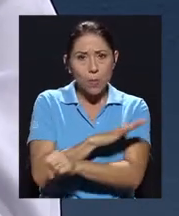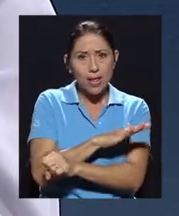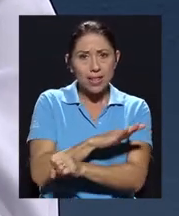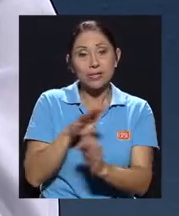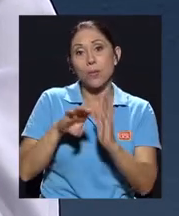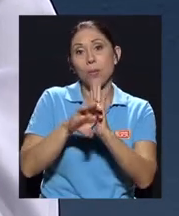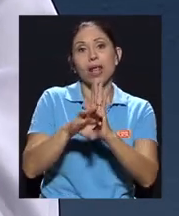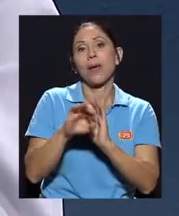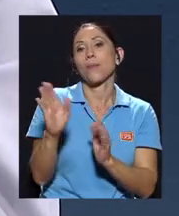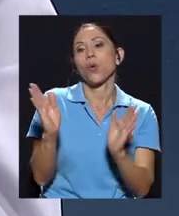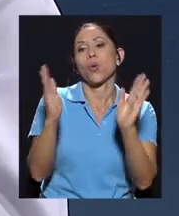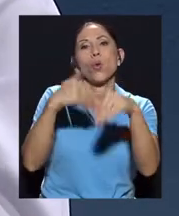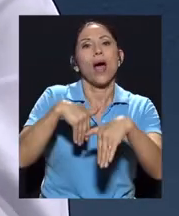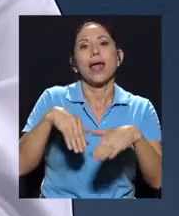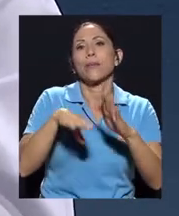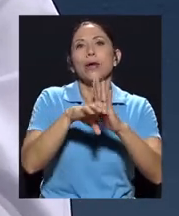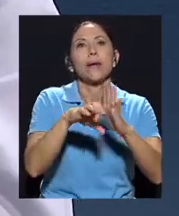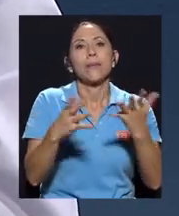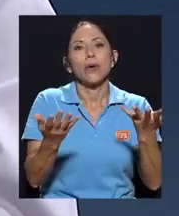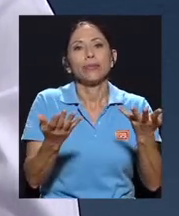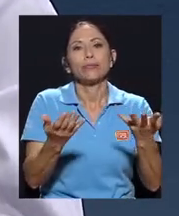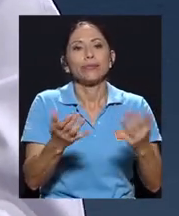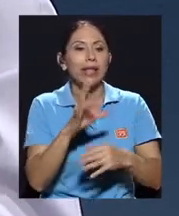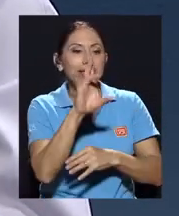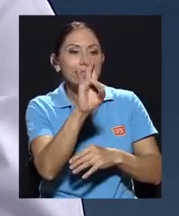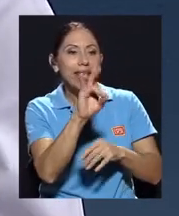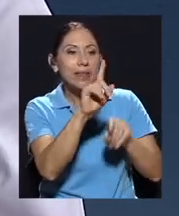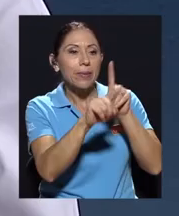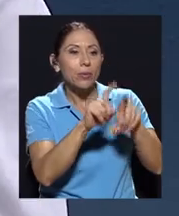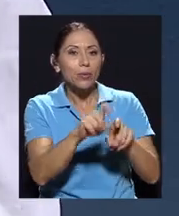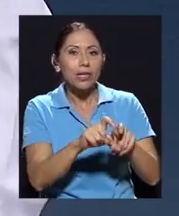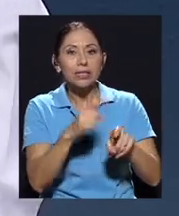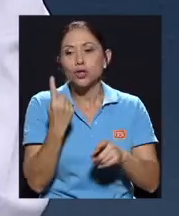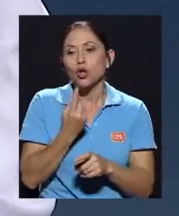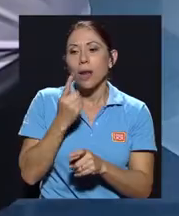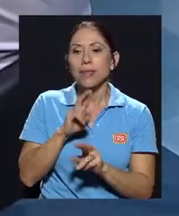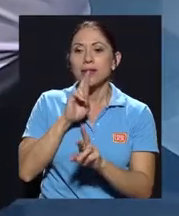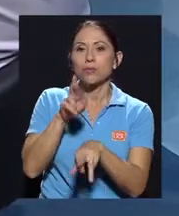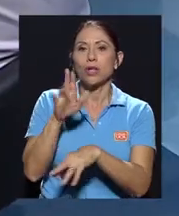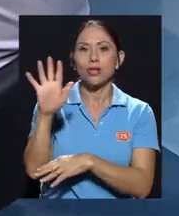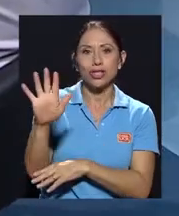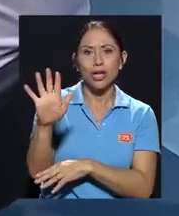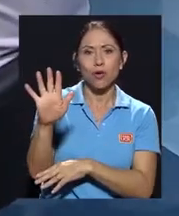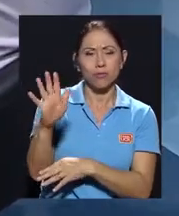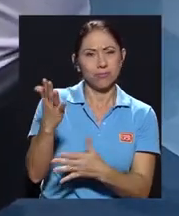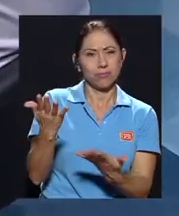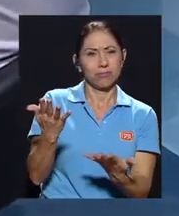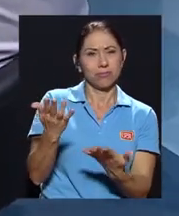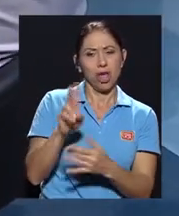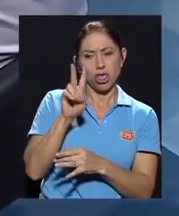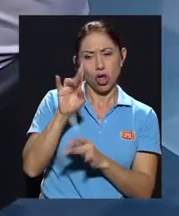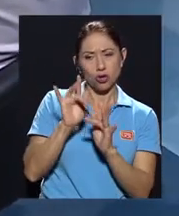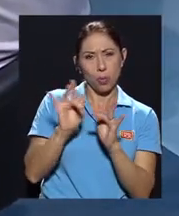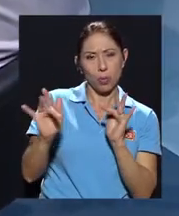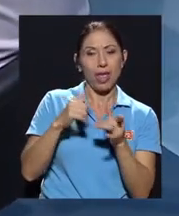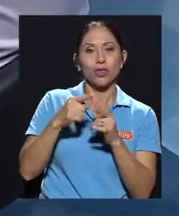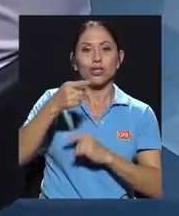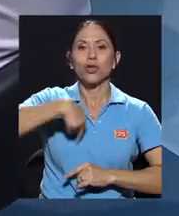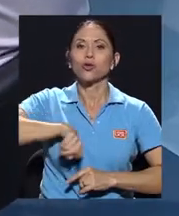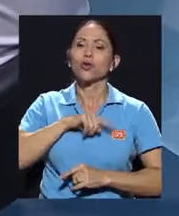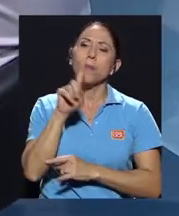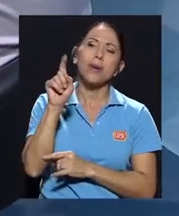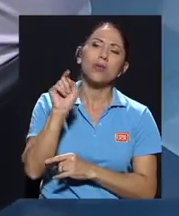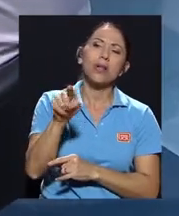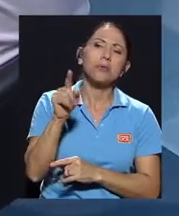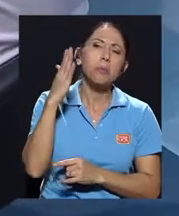7 preguntas, contestaron 5, dejaron 2 vacías. Entonces, ahí nosotros le preguntaríamos al candidato qué pasó aquí, por qué no lo